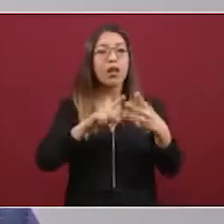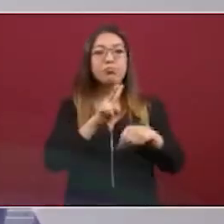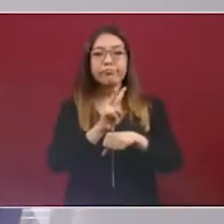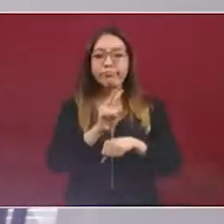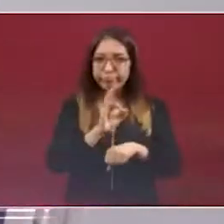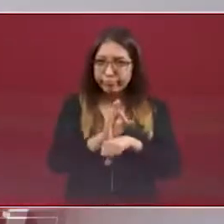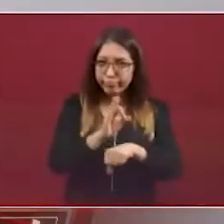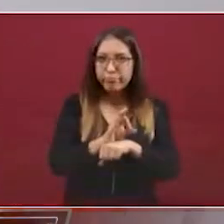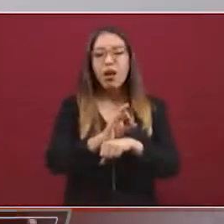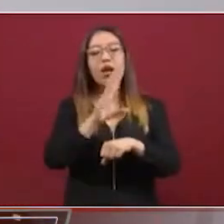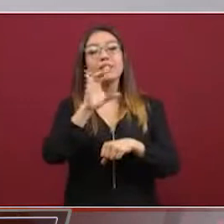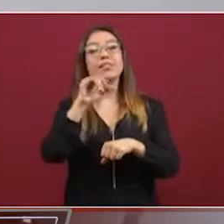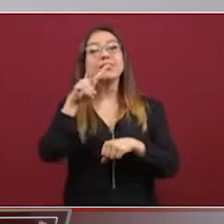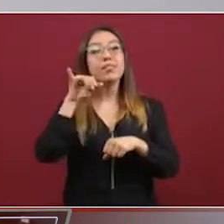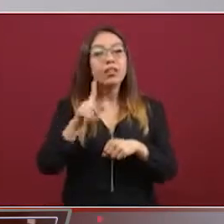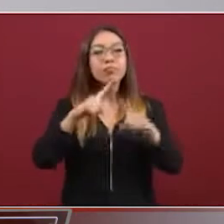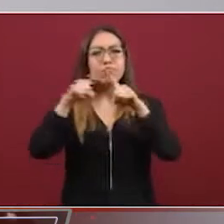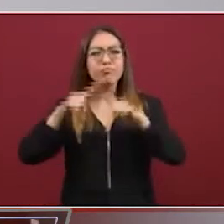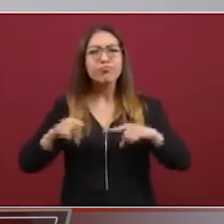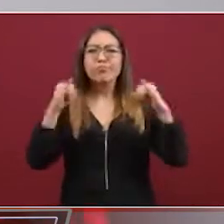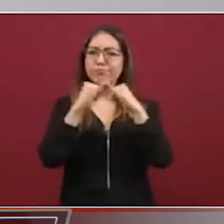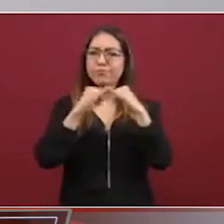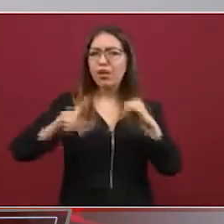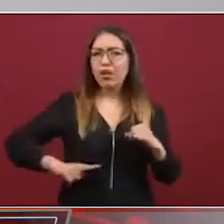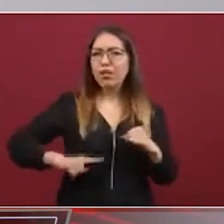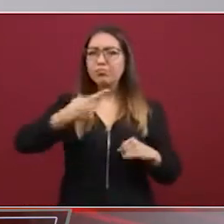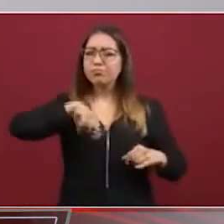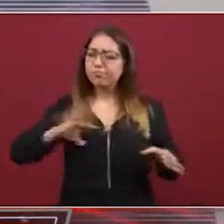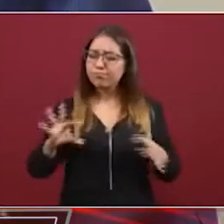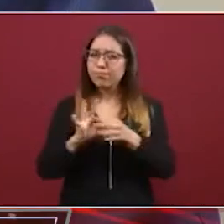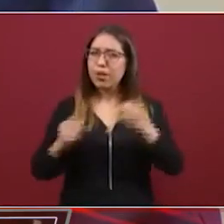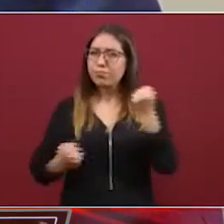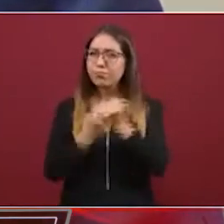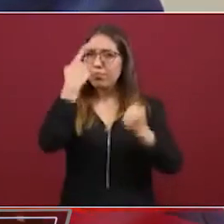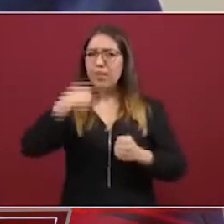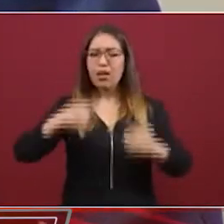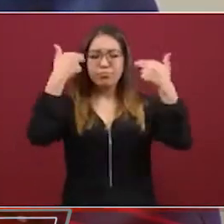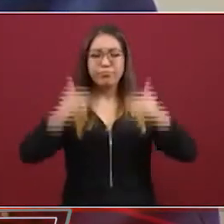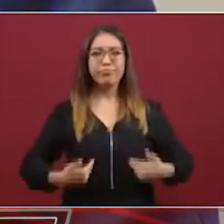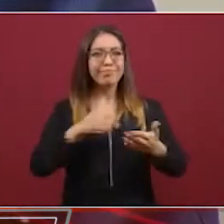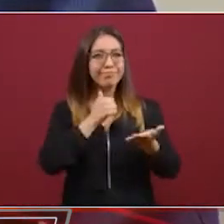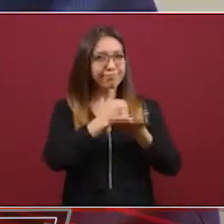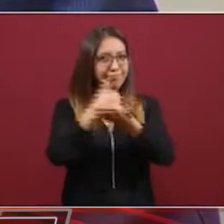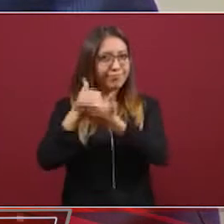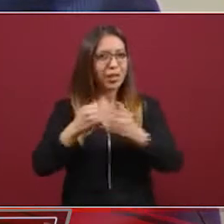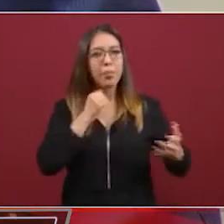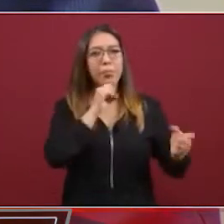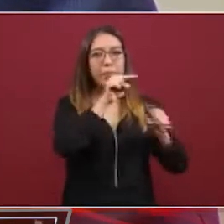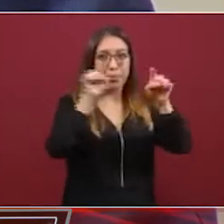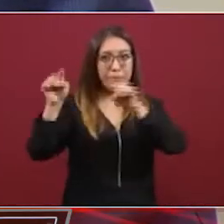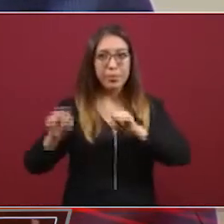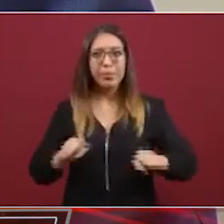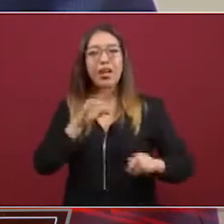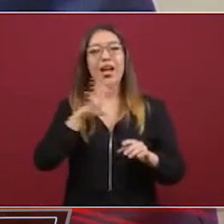e instancias del gobierno. Nos coordinamos para llevar la ayuda humanitaria. La institución cuenta con más de 46 mil